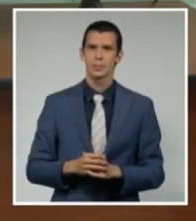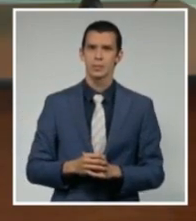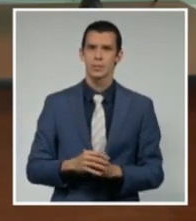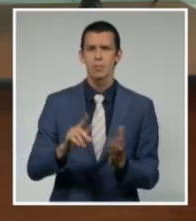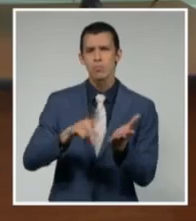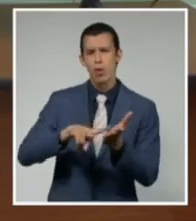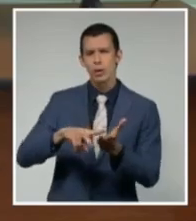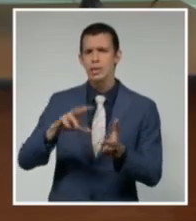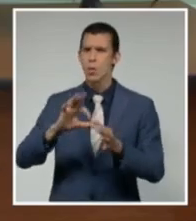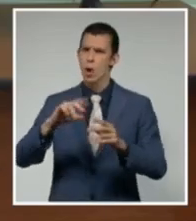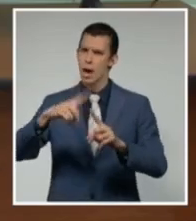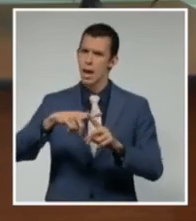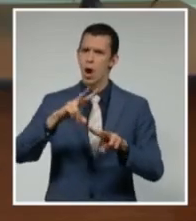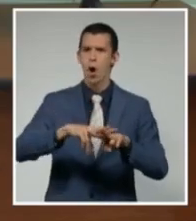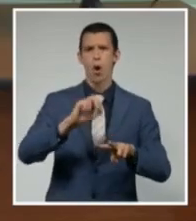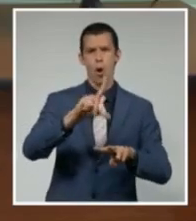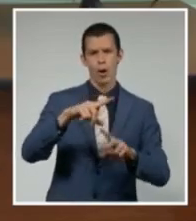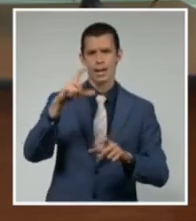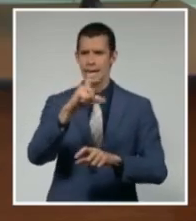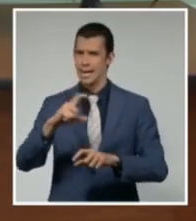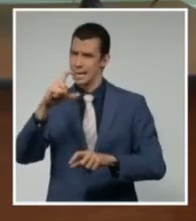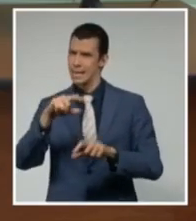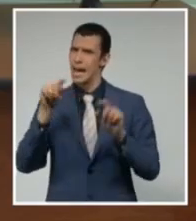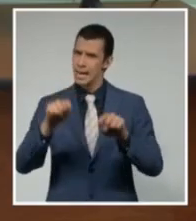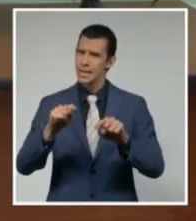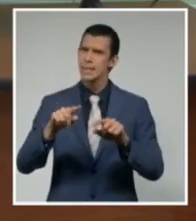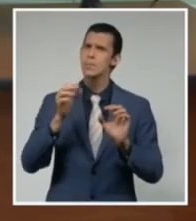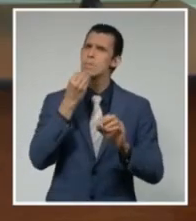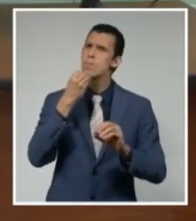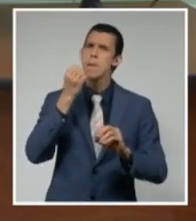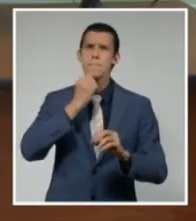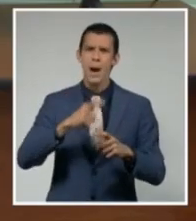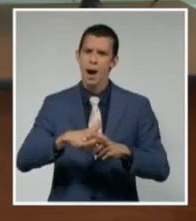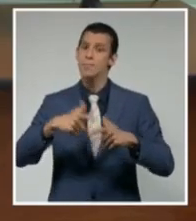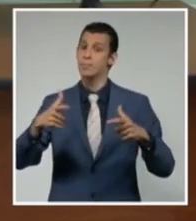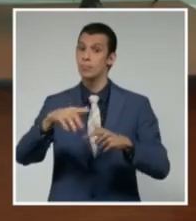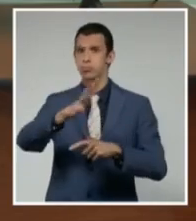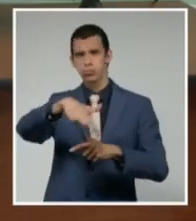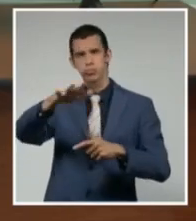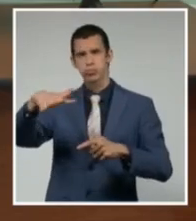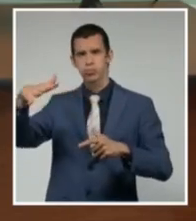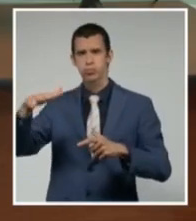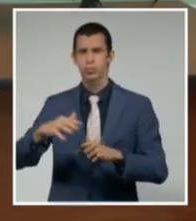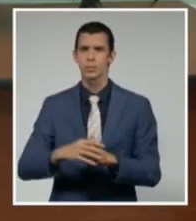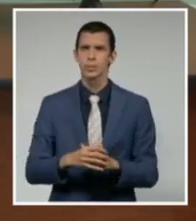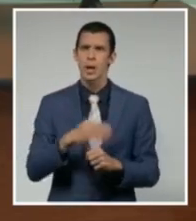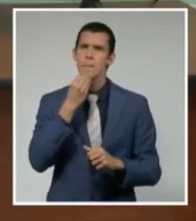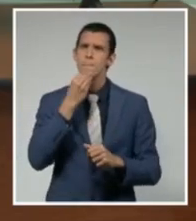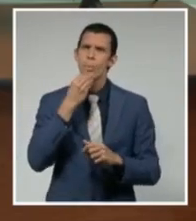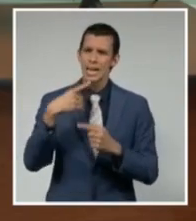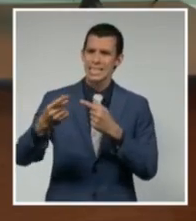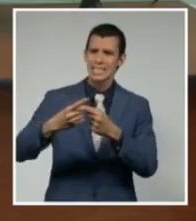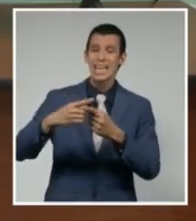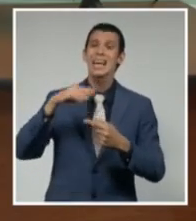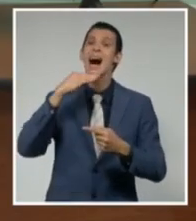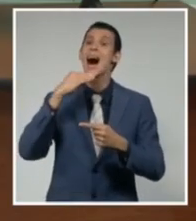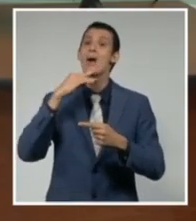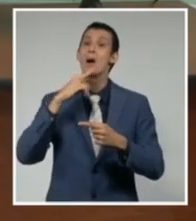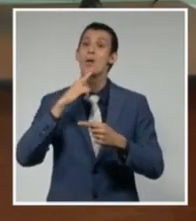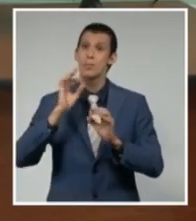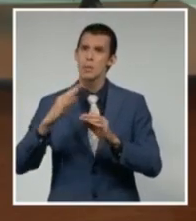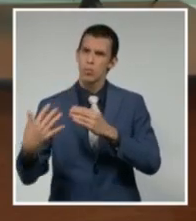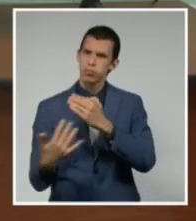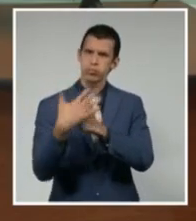Holguín, Las Tunas y Camagüey. E inundaciones costeras ligeras desde Cabo Cruz a Punta de Maicí.